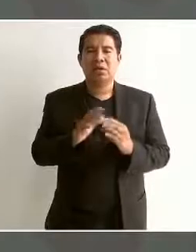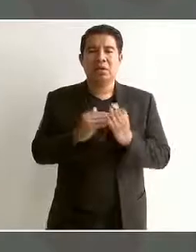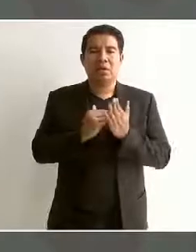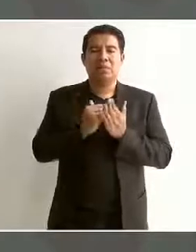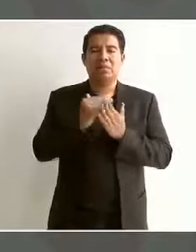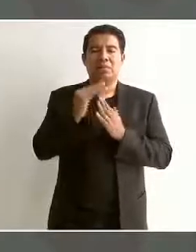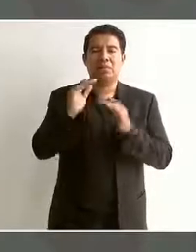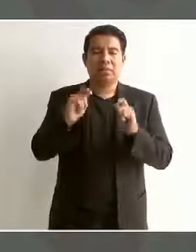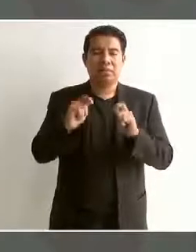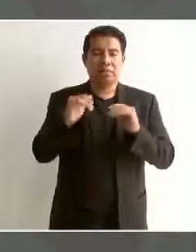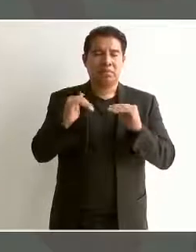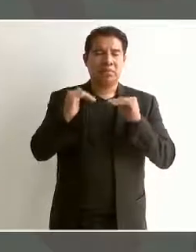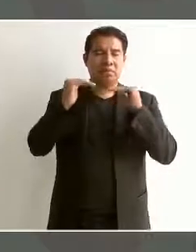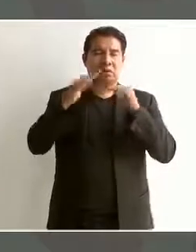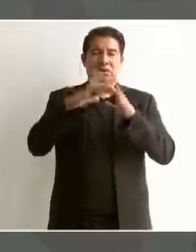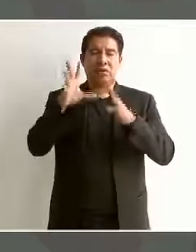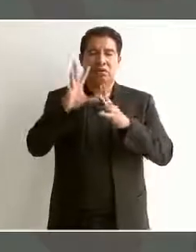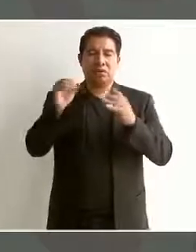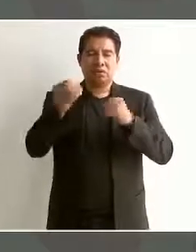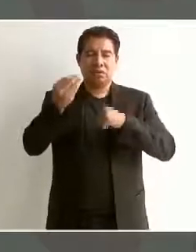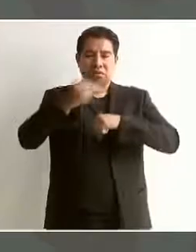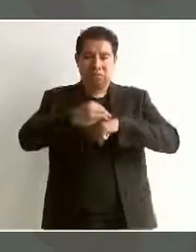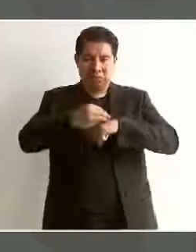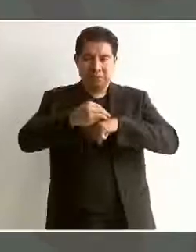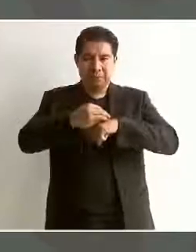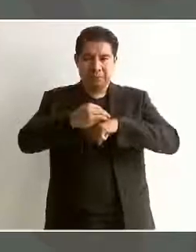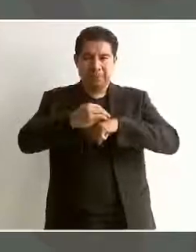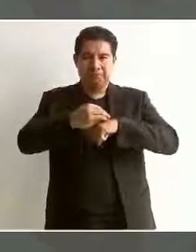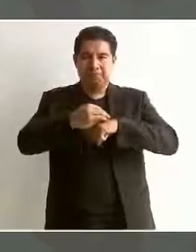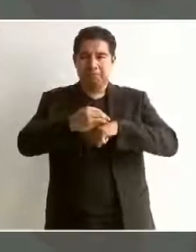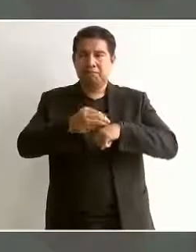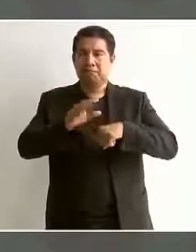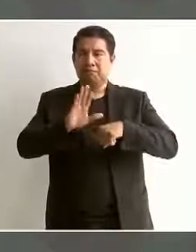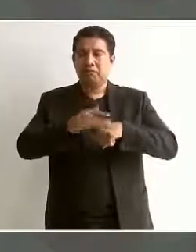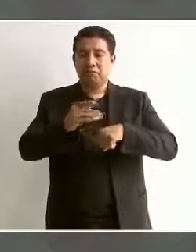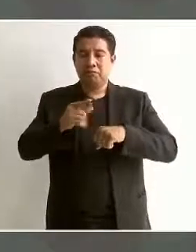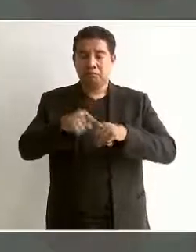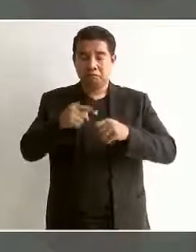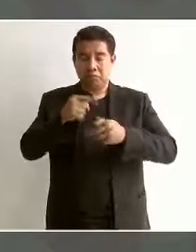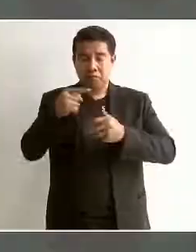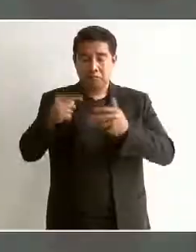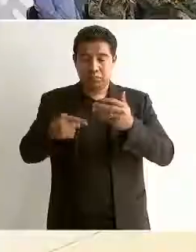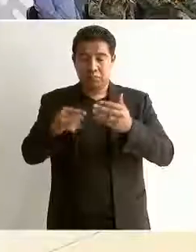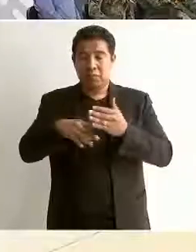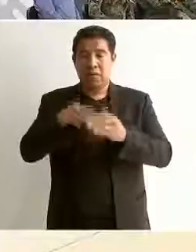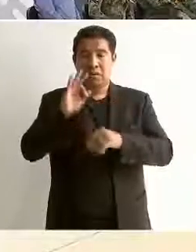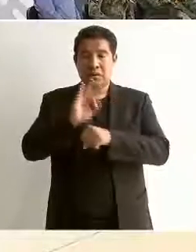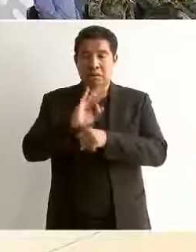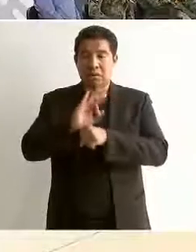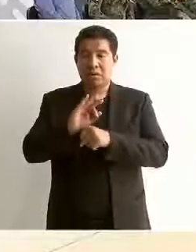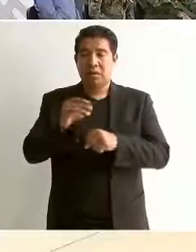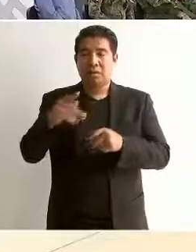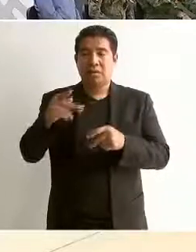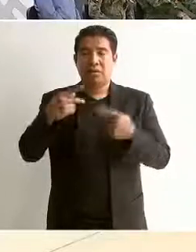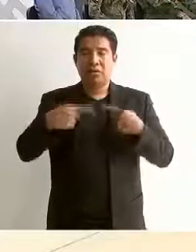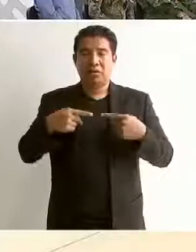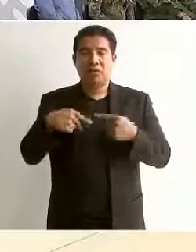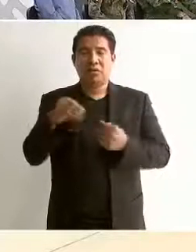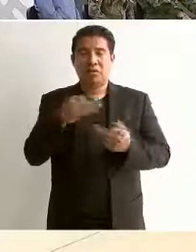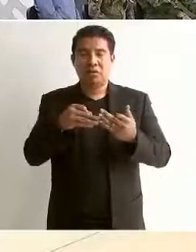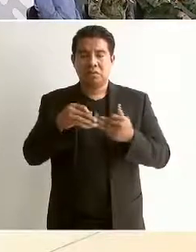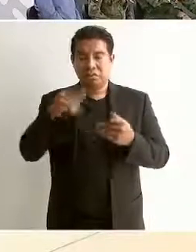constitucional los programas de bienestar para el pueblo no querían que fuese